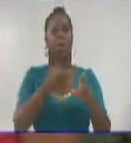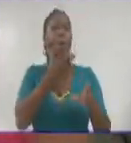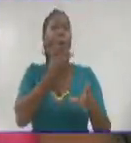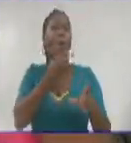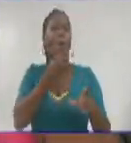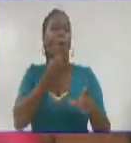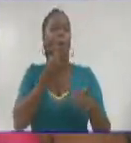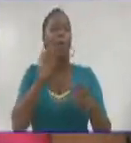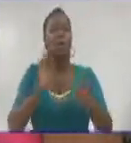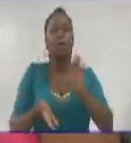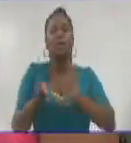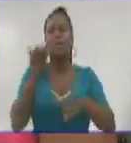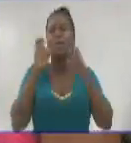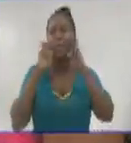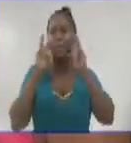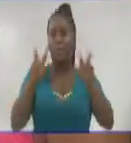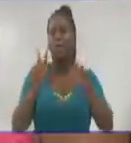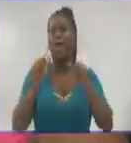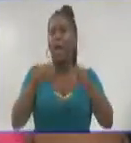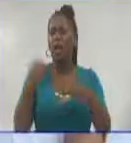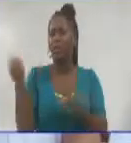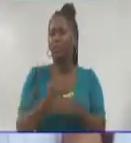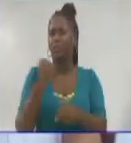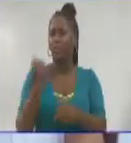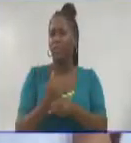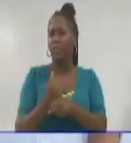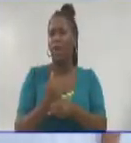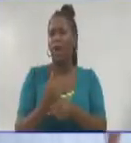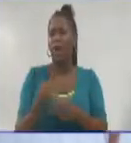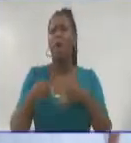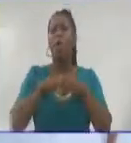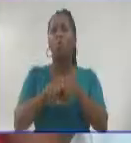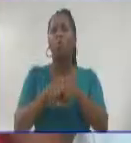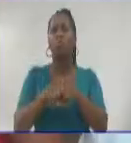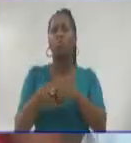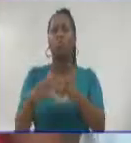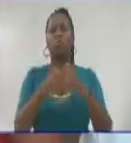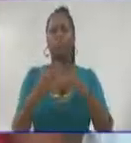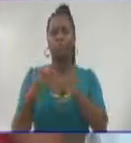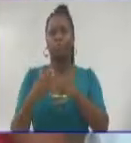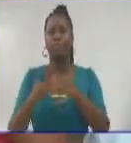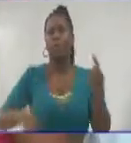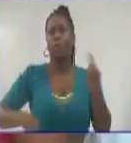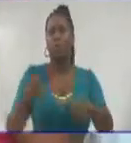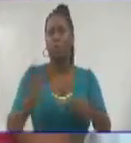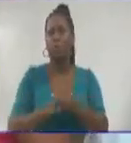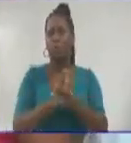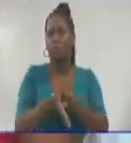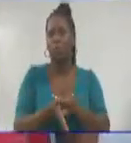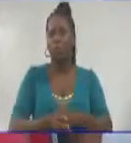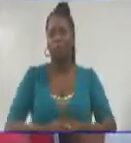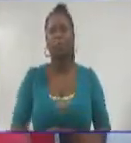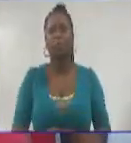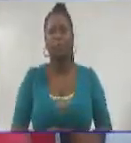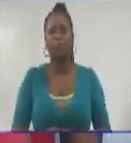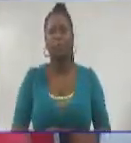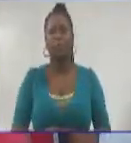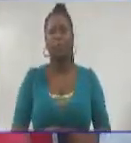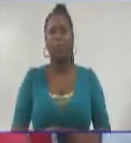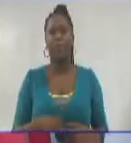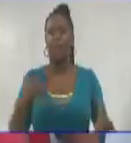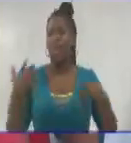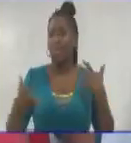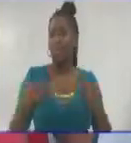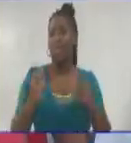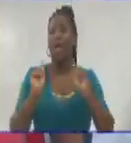por la Vida a quienes participaron activamente desde el barrio en el enfrentamiento a la COVID-19. La ceremonia fue escenario